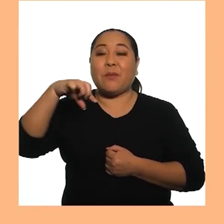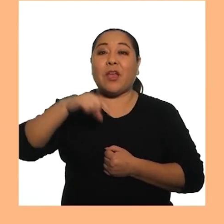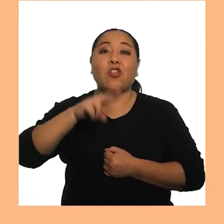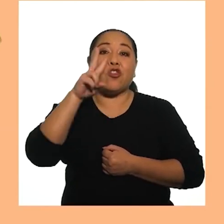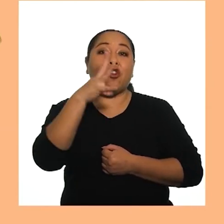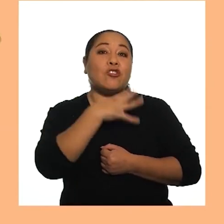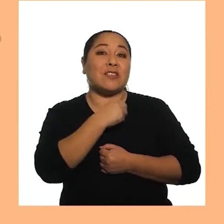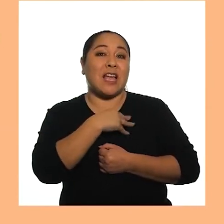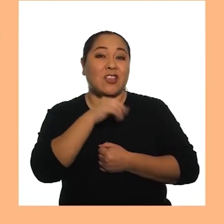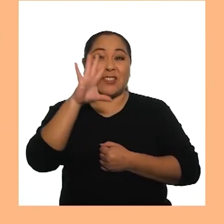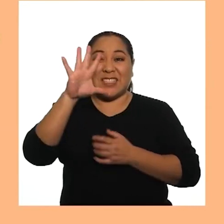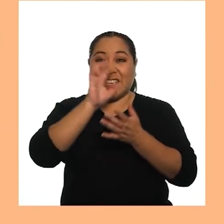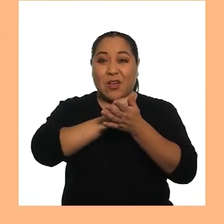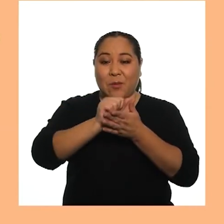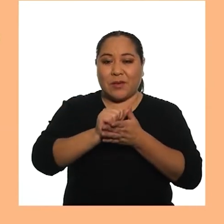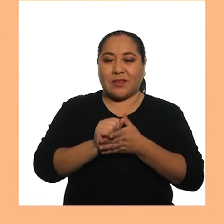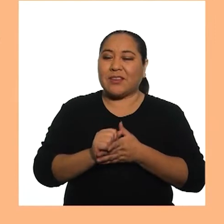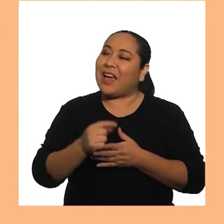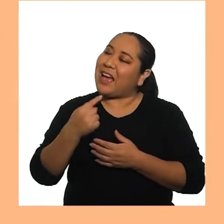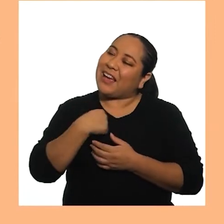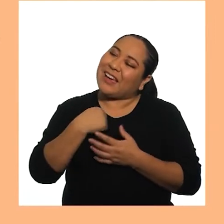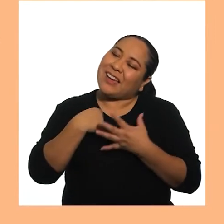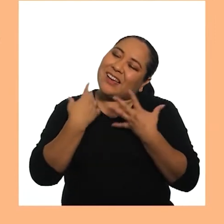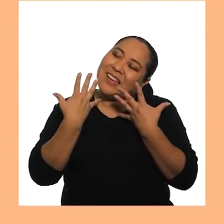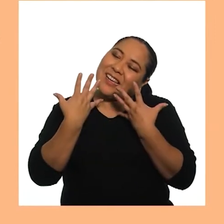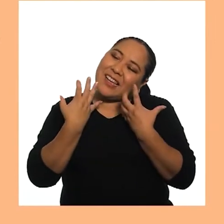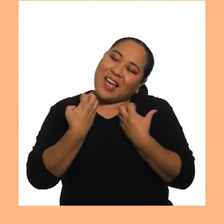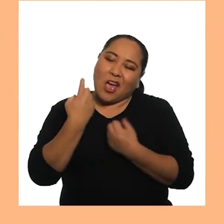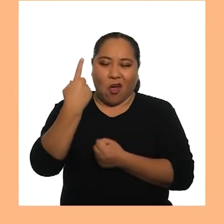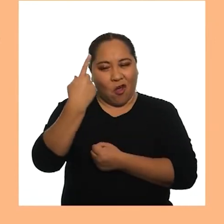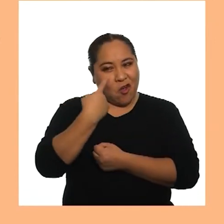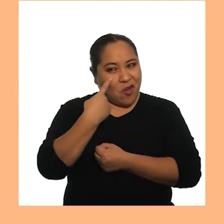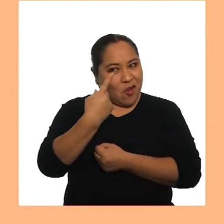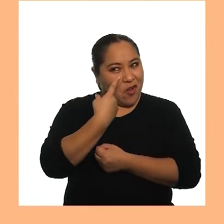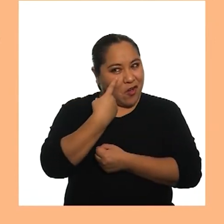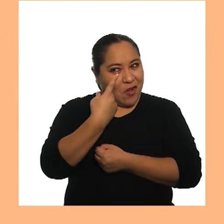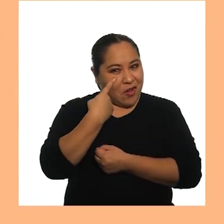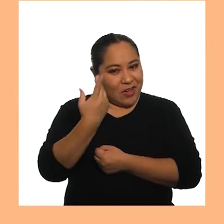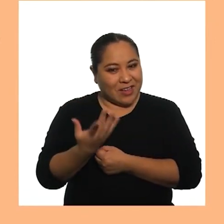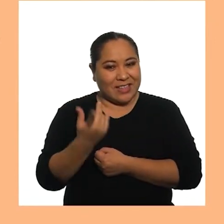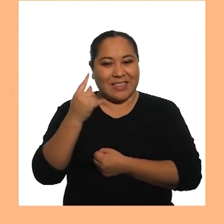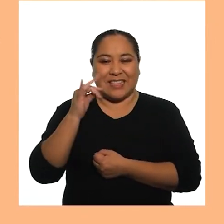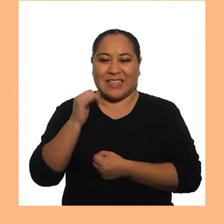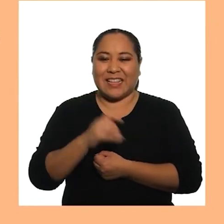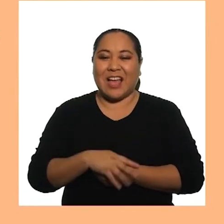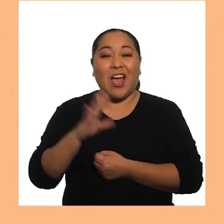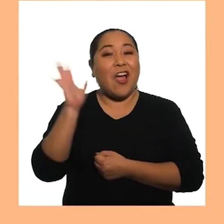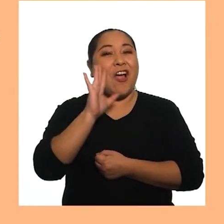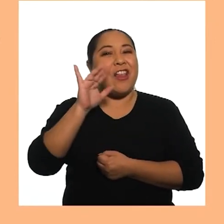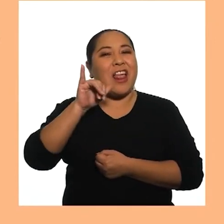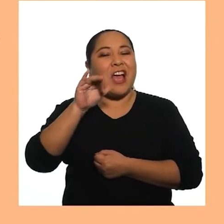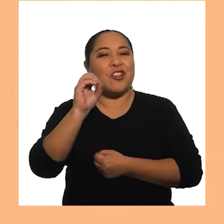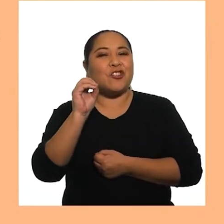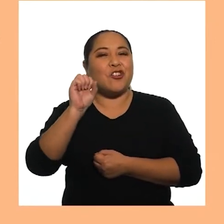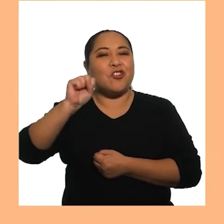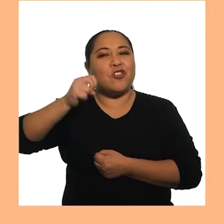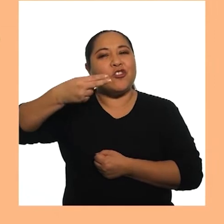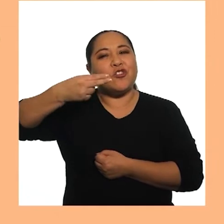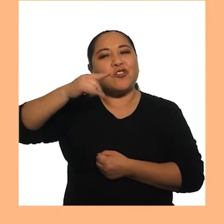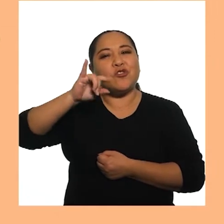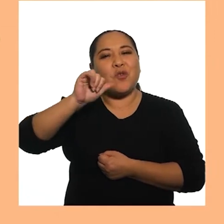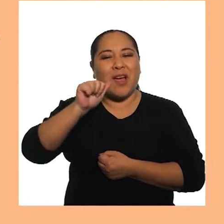Y cinco meses Ya Quiero Conocer A Tita Hola